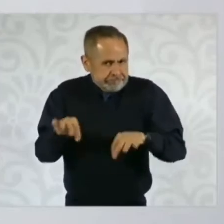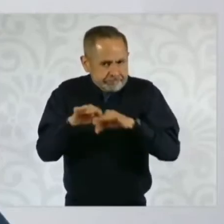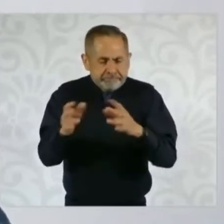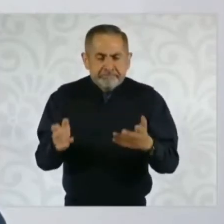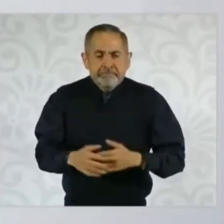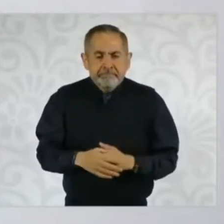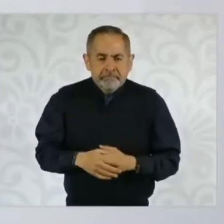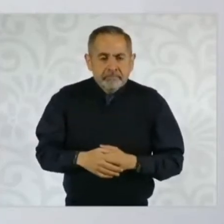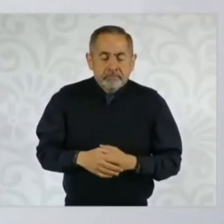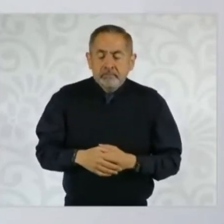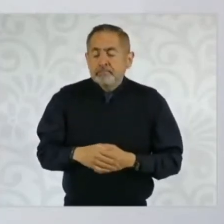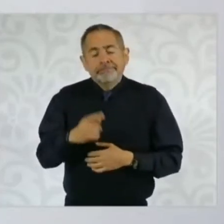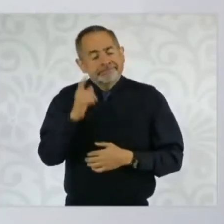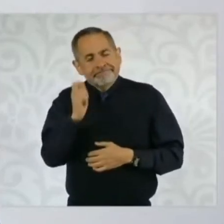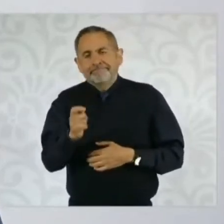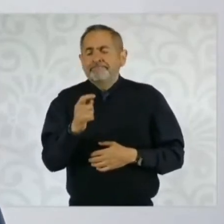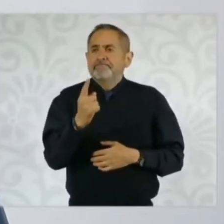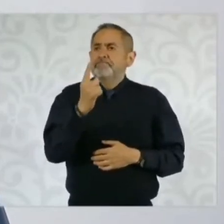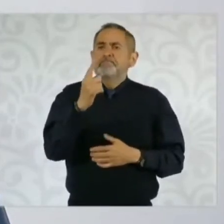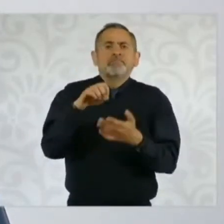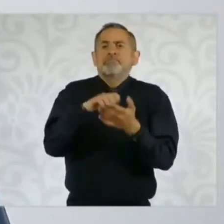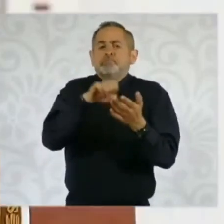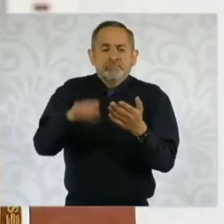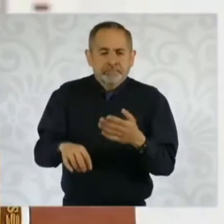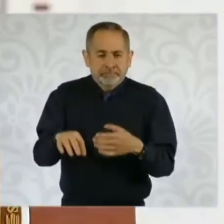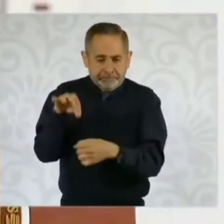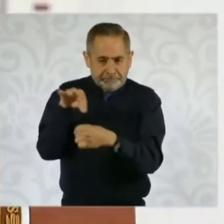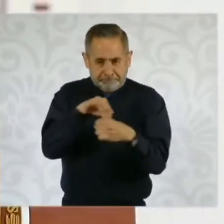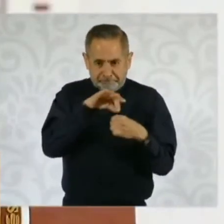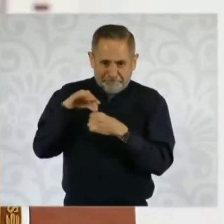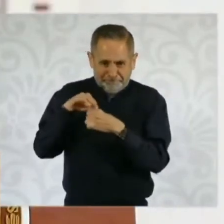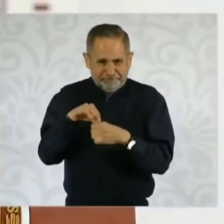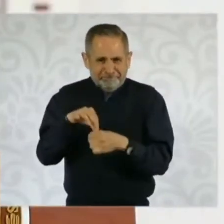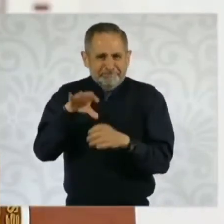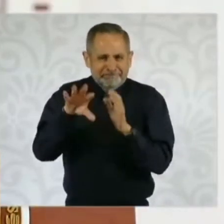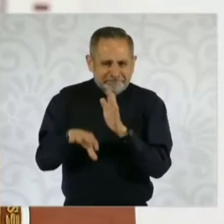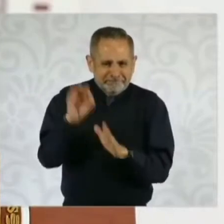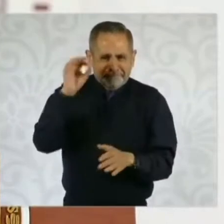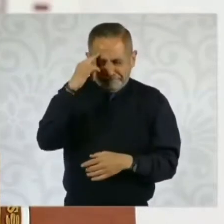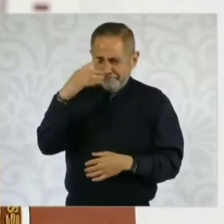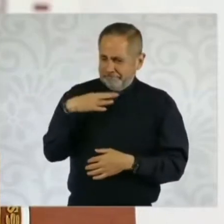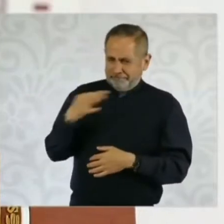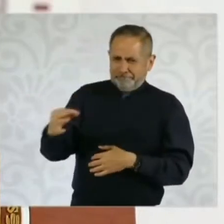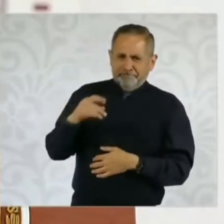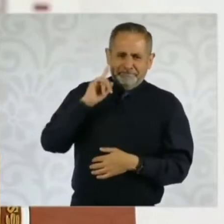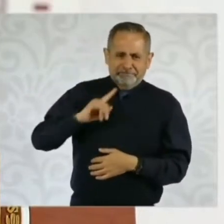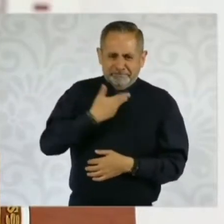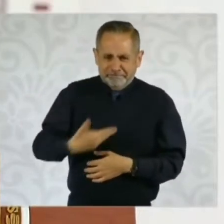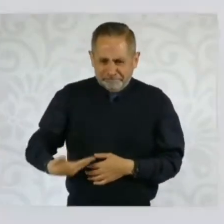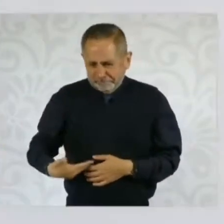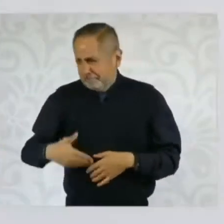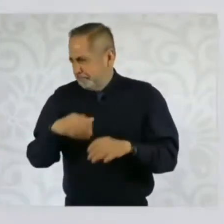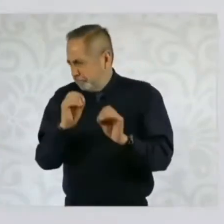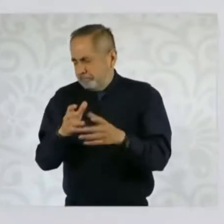La virtud de una, por ejemplo, elección a presidenta de la República